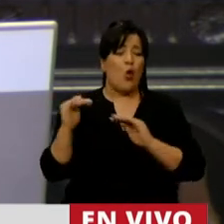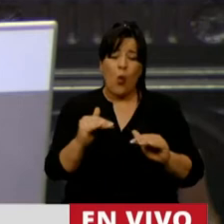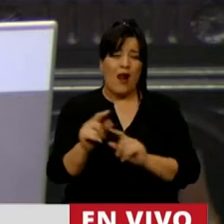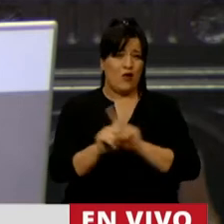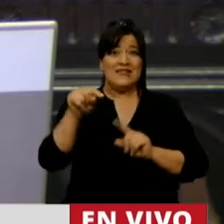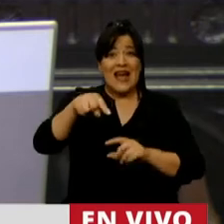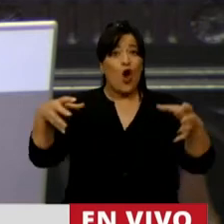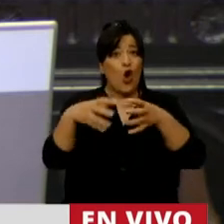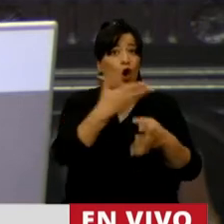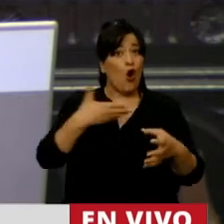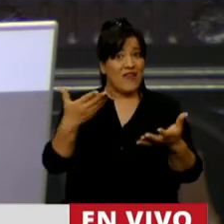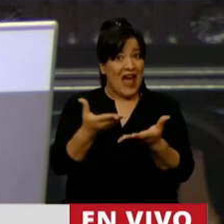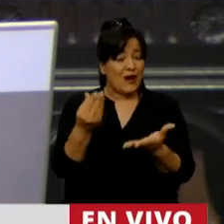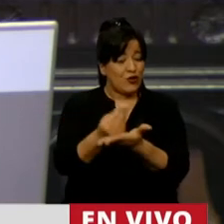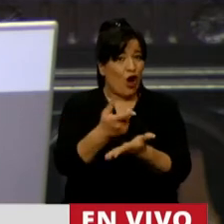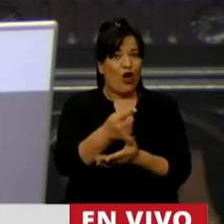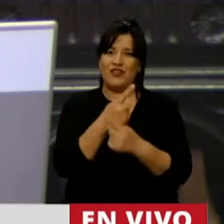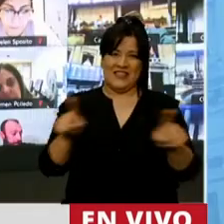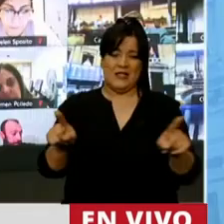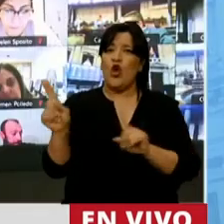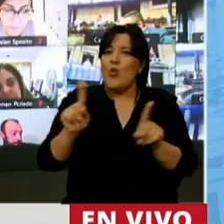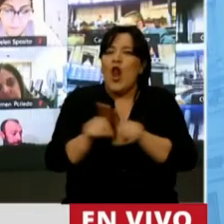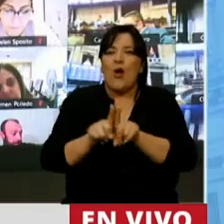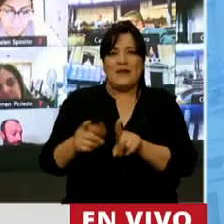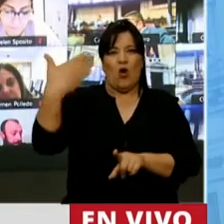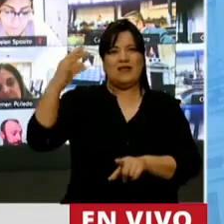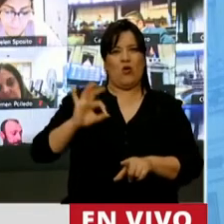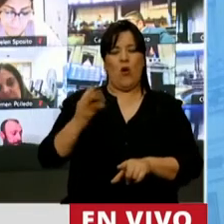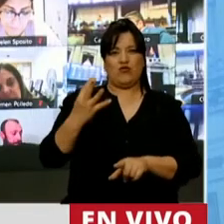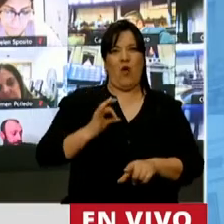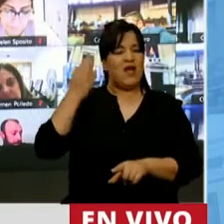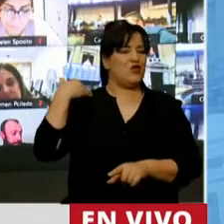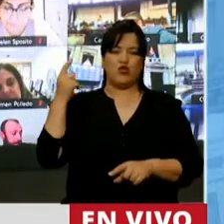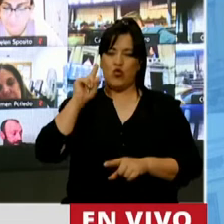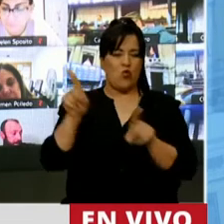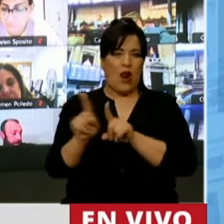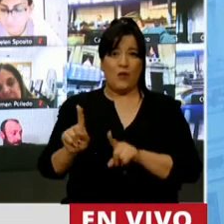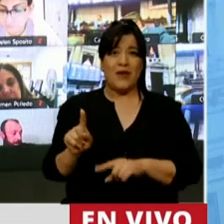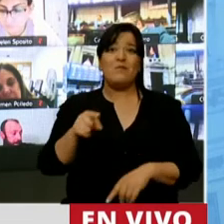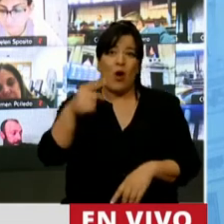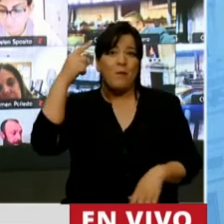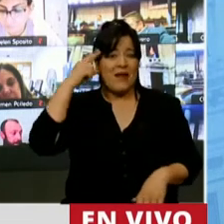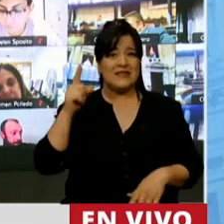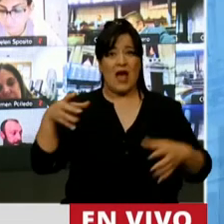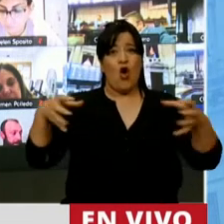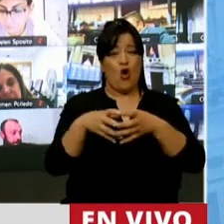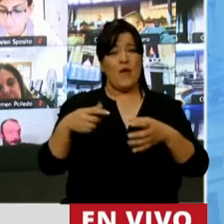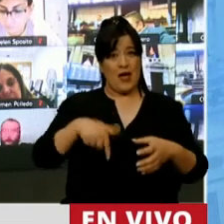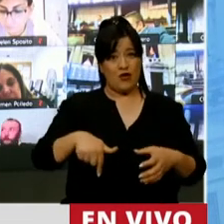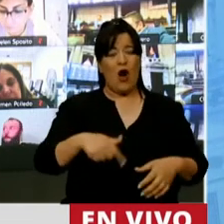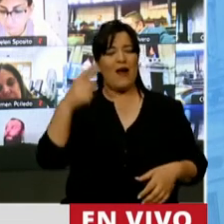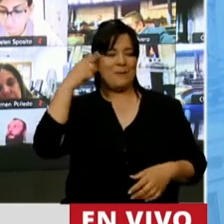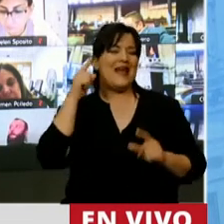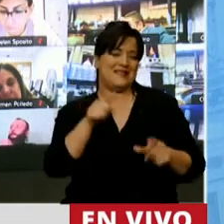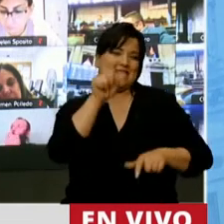este gobierno es distinto. No es lo que vivimos hace cuatro años. Y es un gobierno, miren si pensará en la gente, miren si pensará, y voy a ser